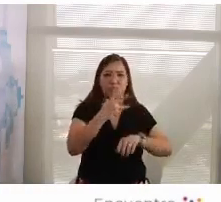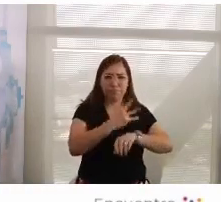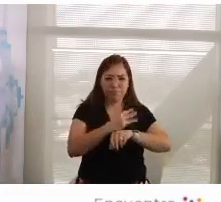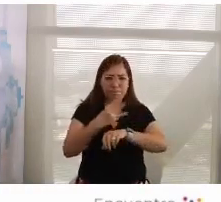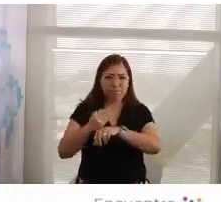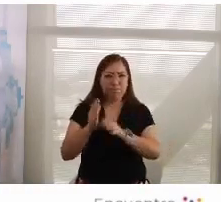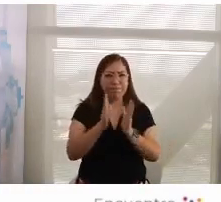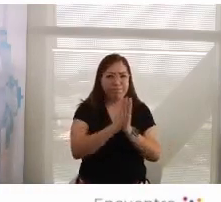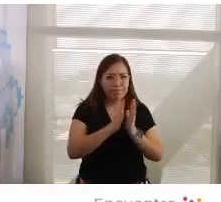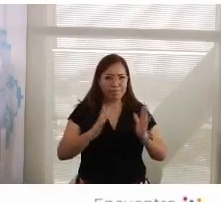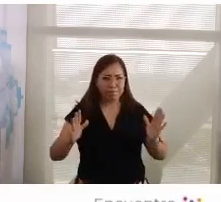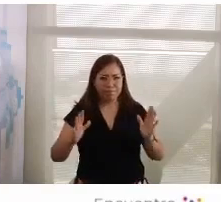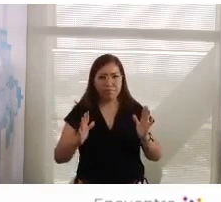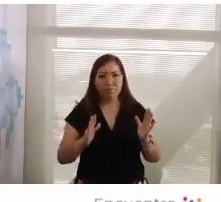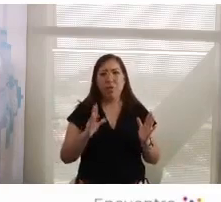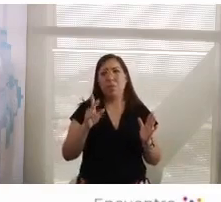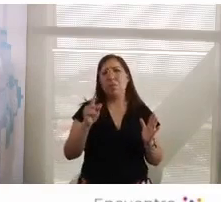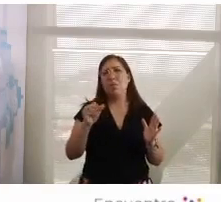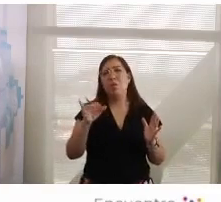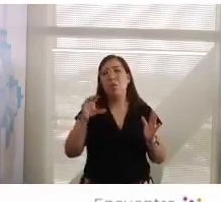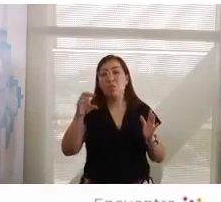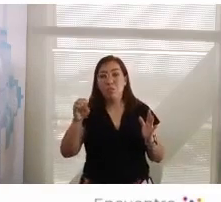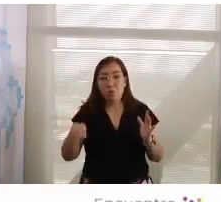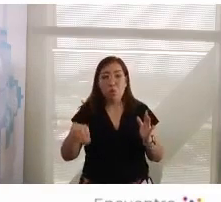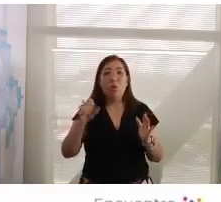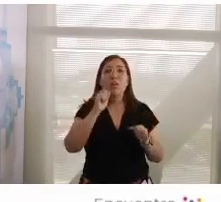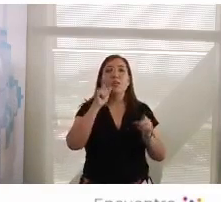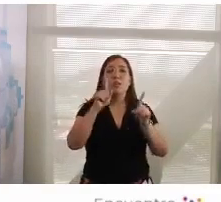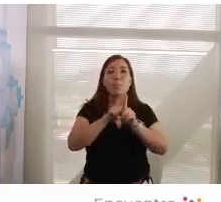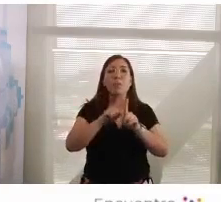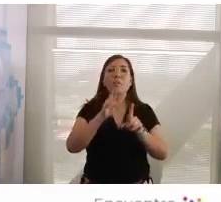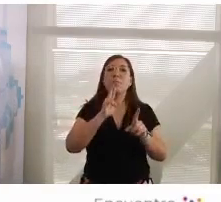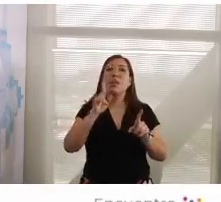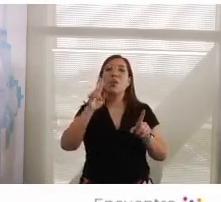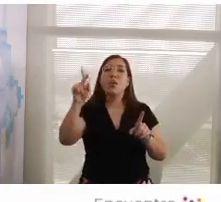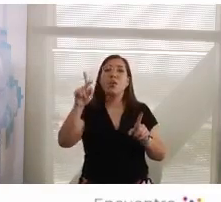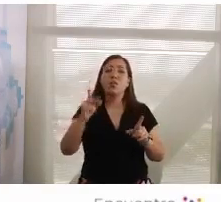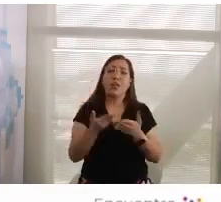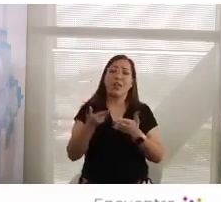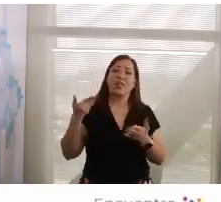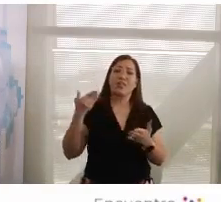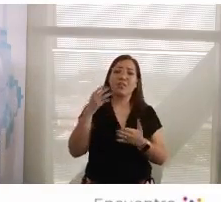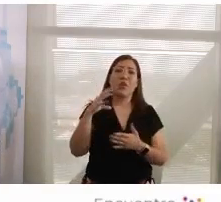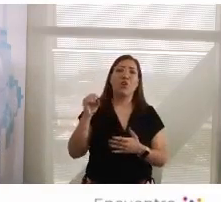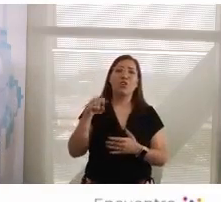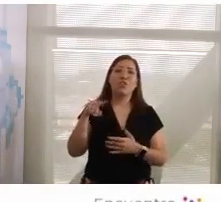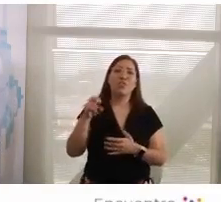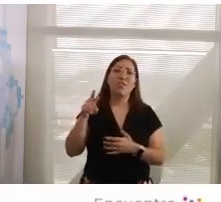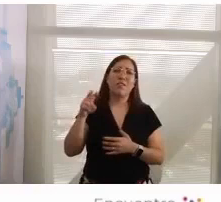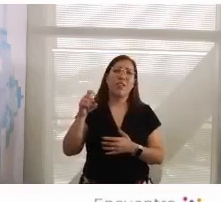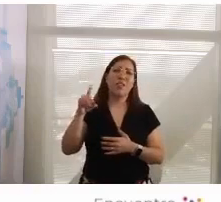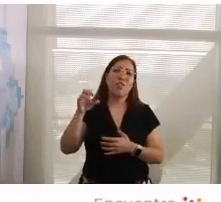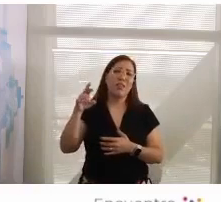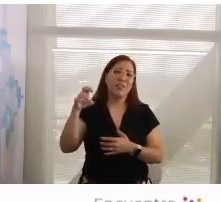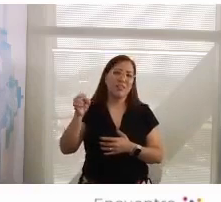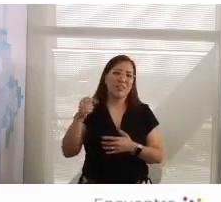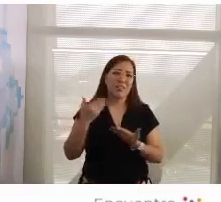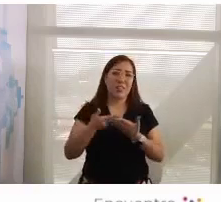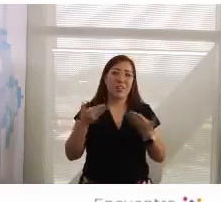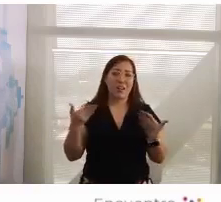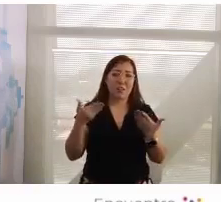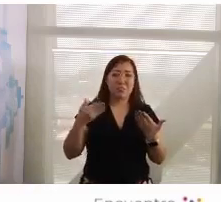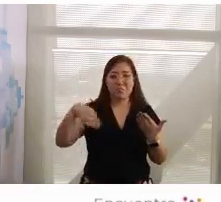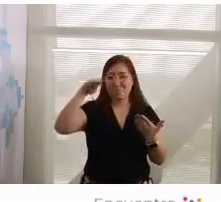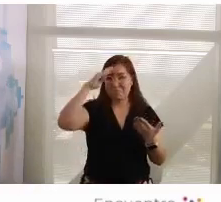restauração conservadora. Disculpame el pensamiento común, pero me